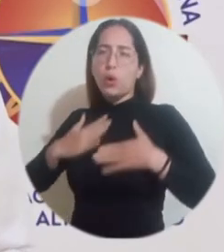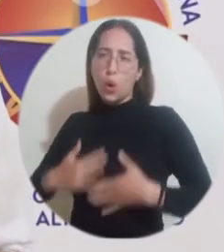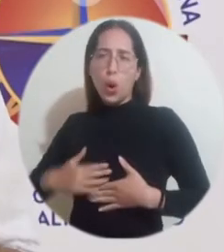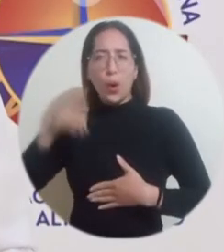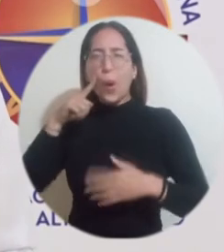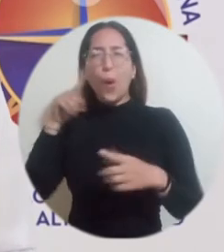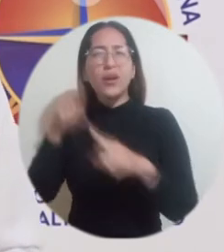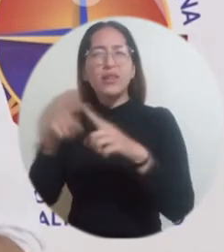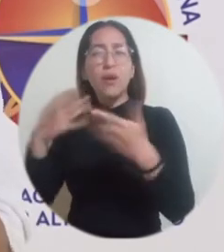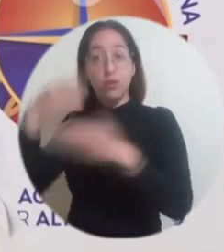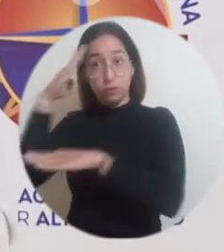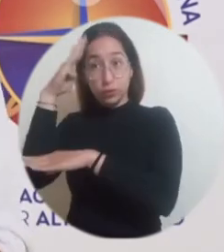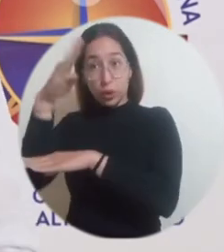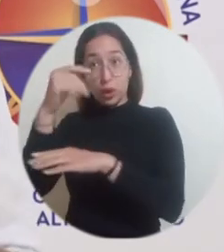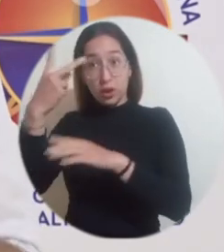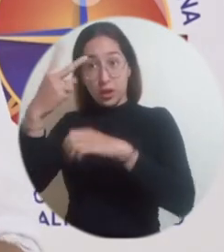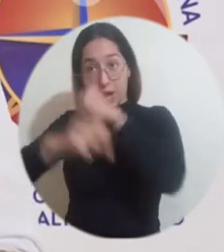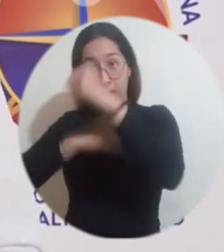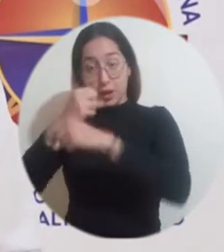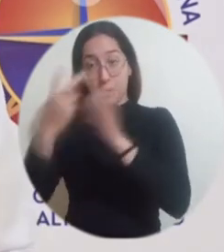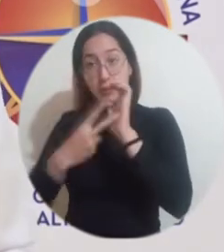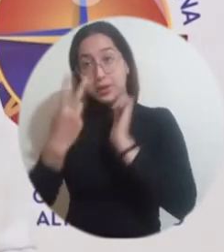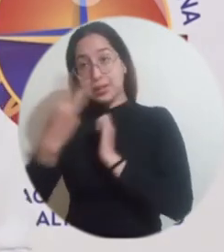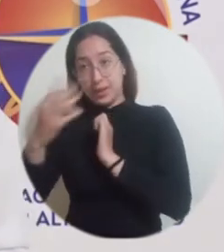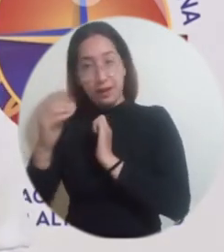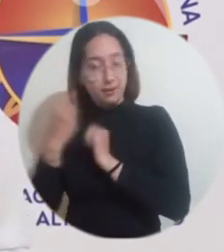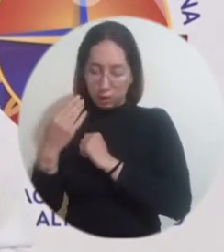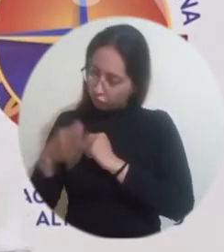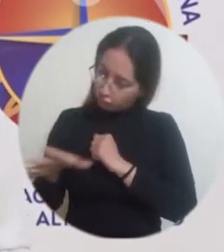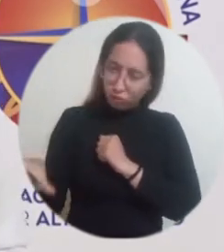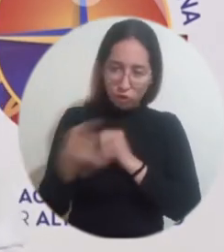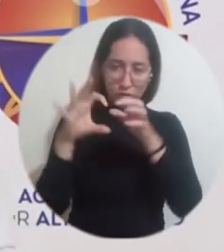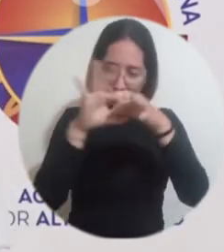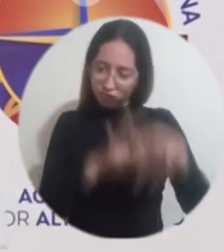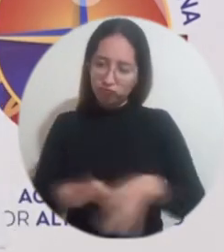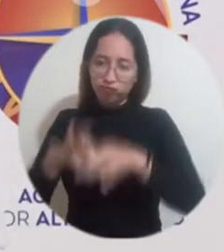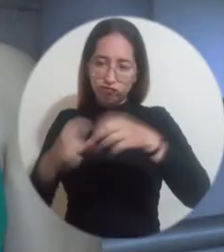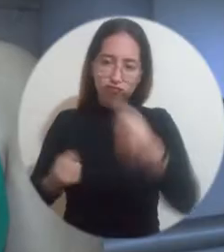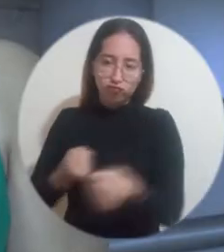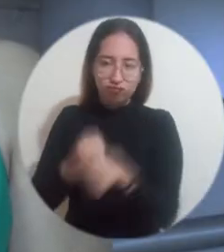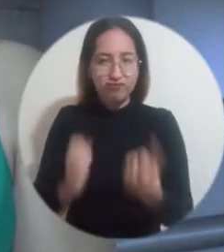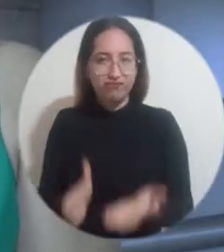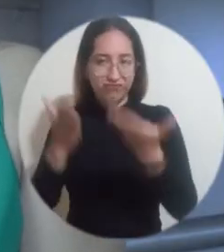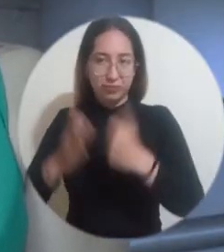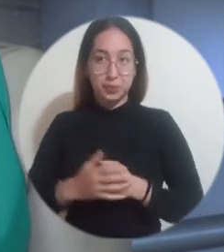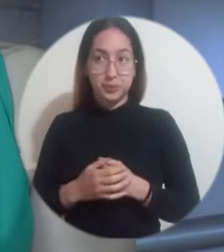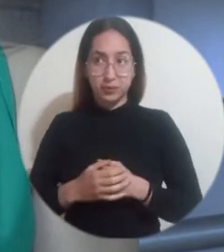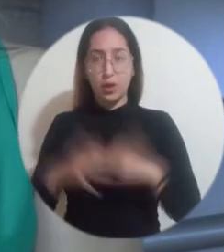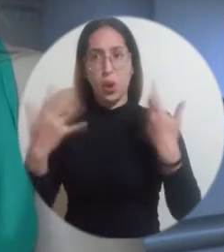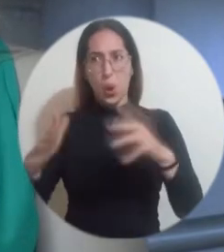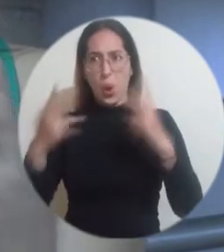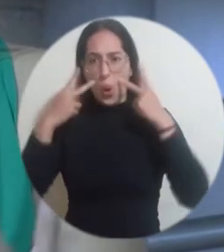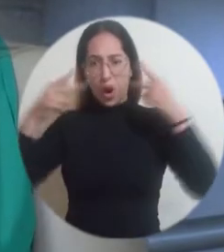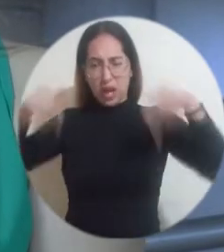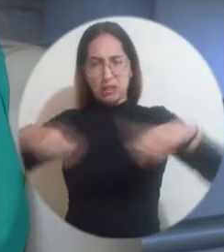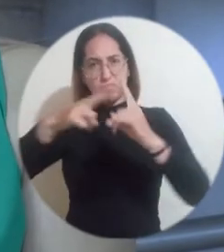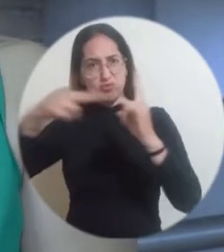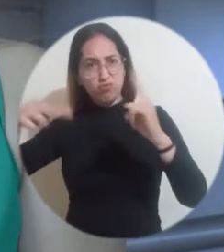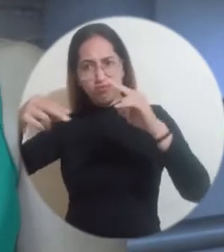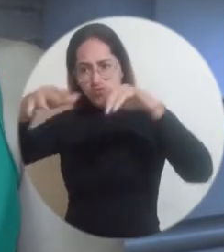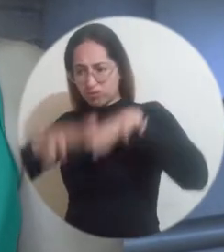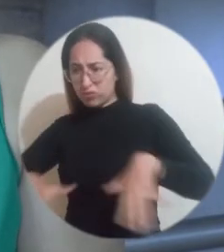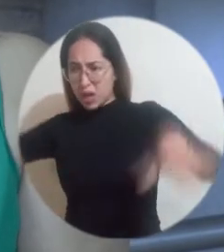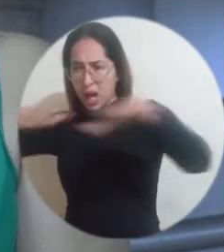siembras para que de aquí al 2030 o en esa visión que tenemos como universidad, pues todos sigamos aportando. Realmente ha logrado